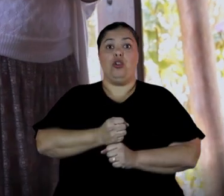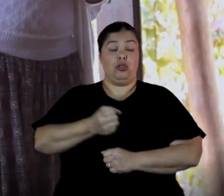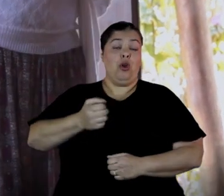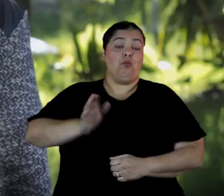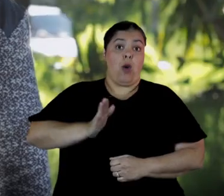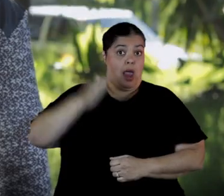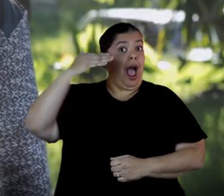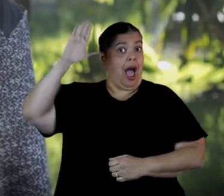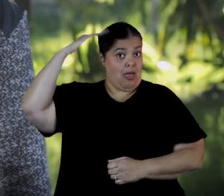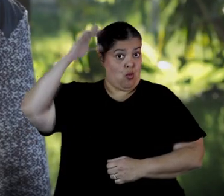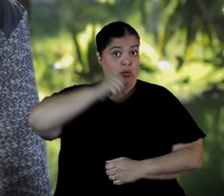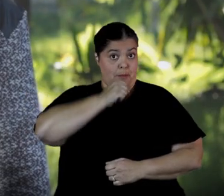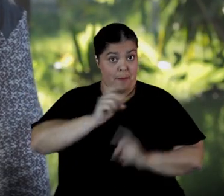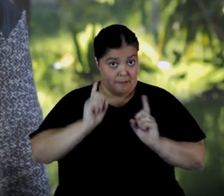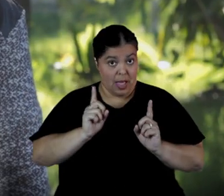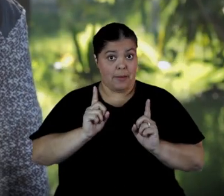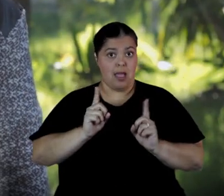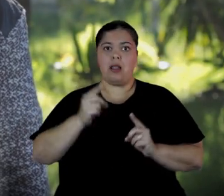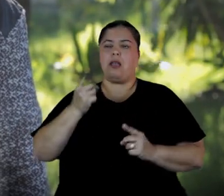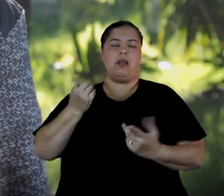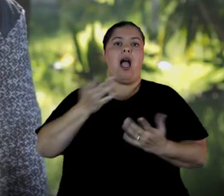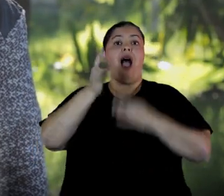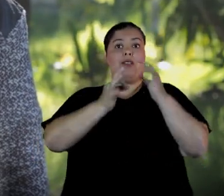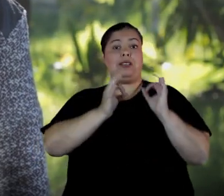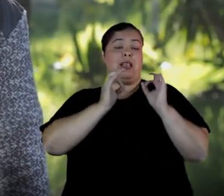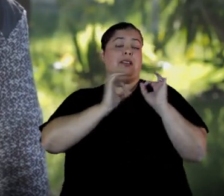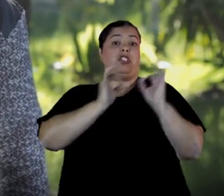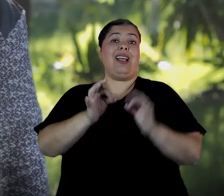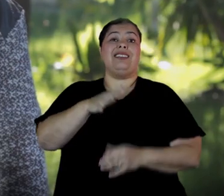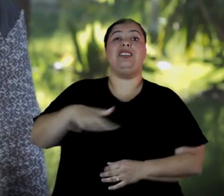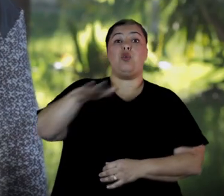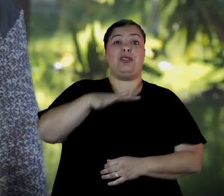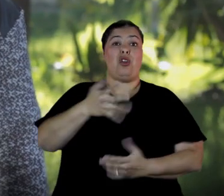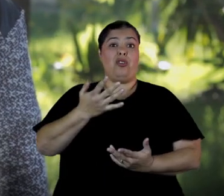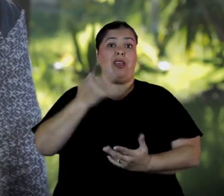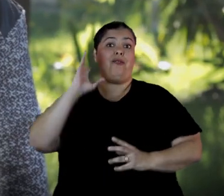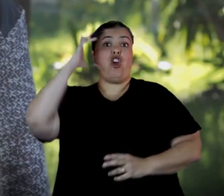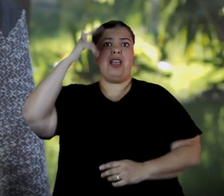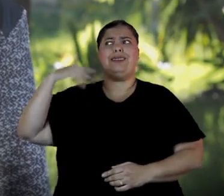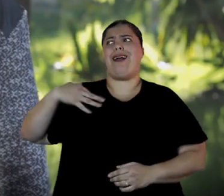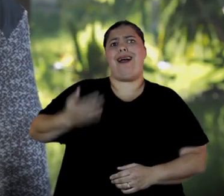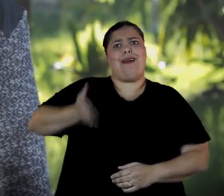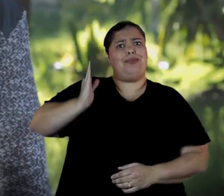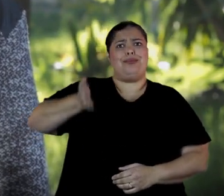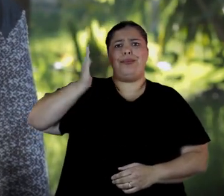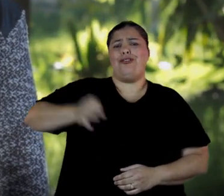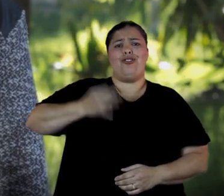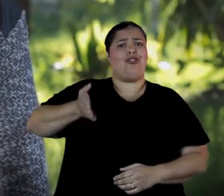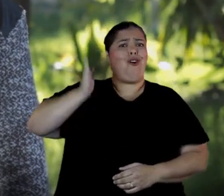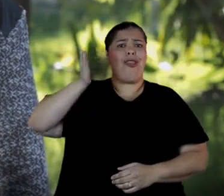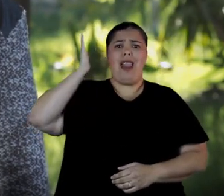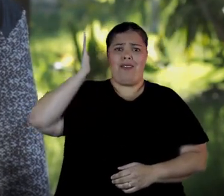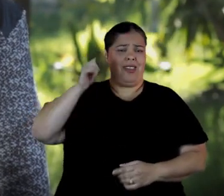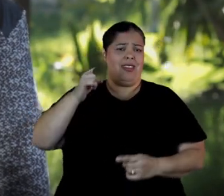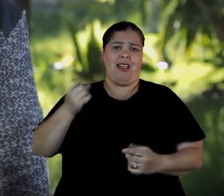mayores también, nos llegan con una situación de violencia que en realidad ha sido una violencia crónica porque la ha sostenido durante toda su relación, durante